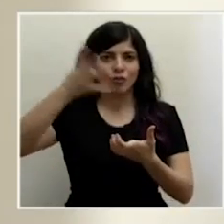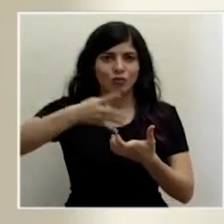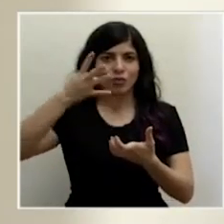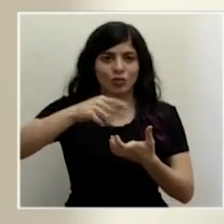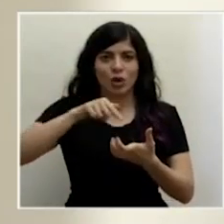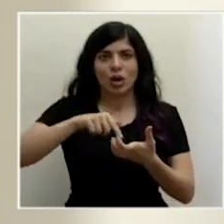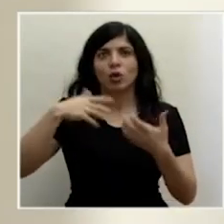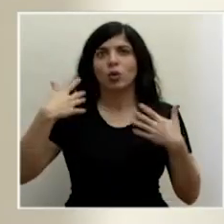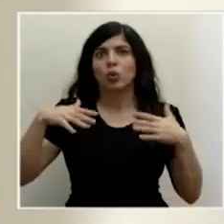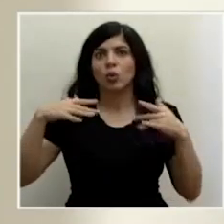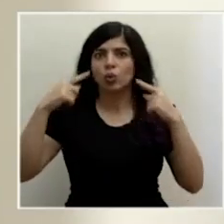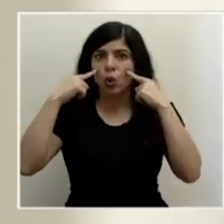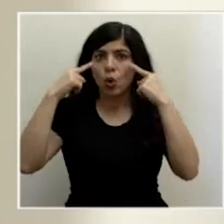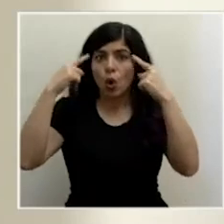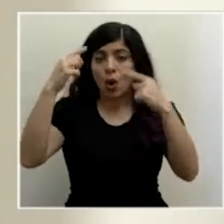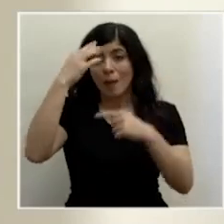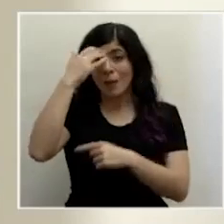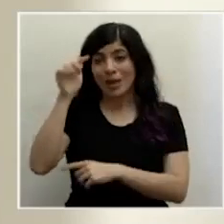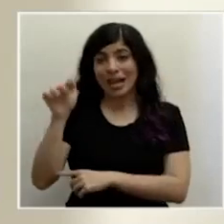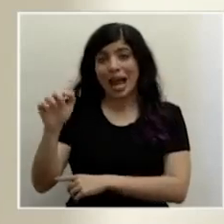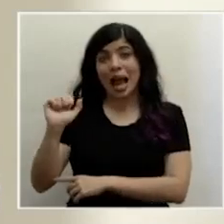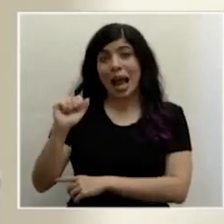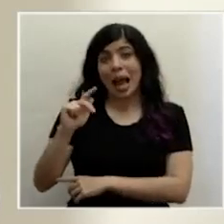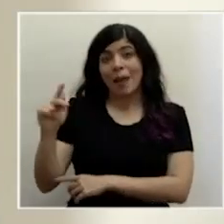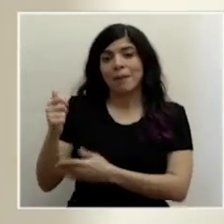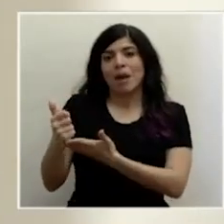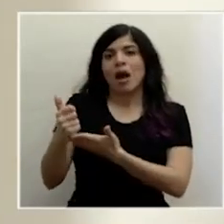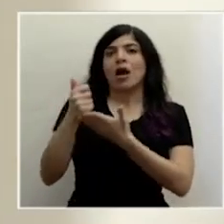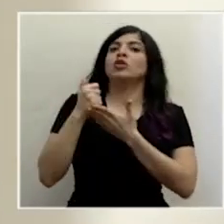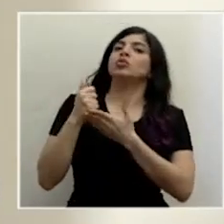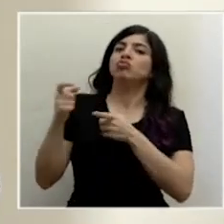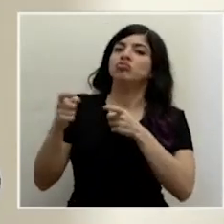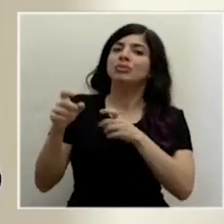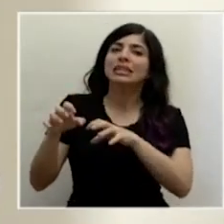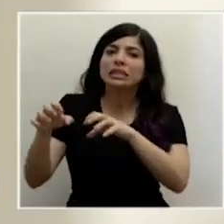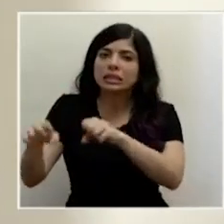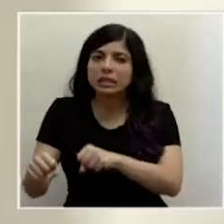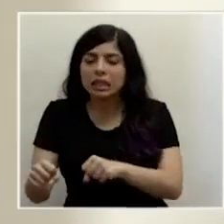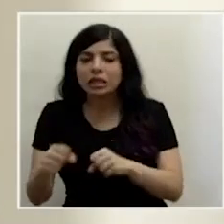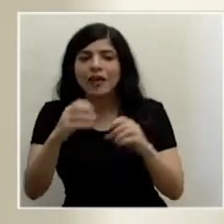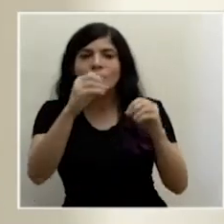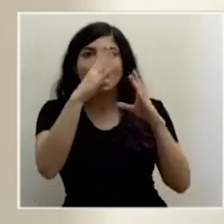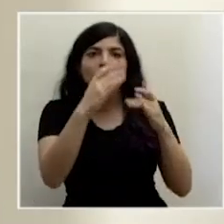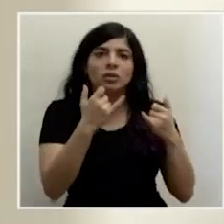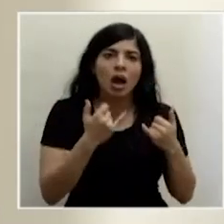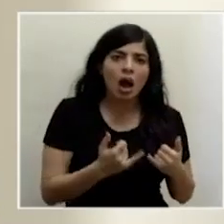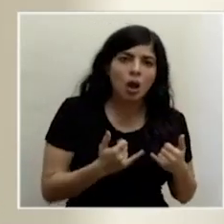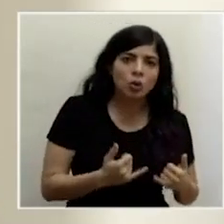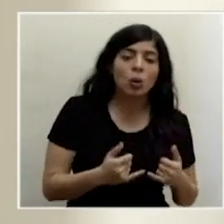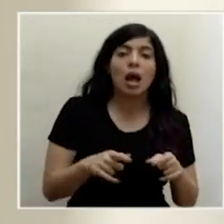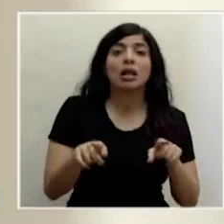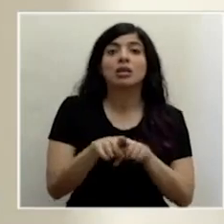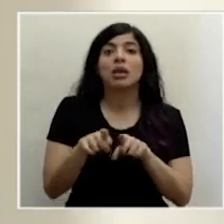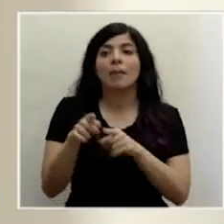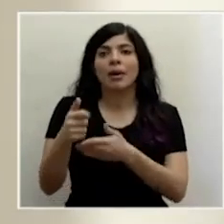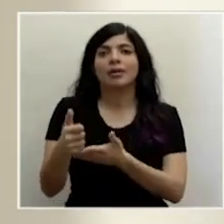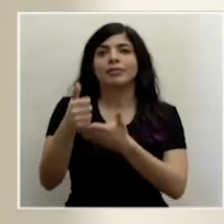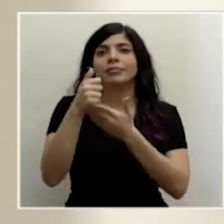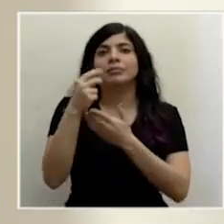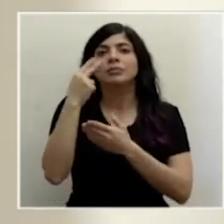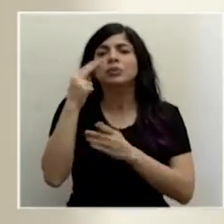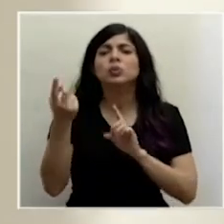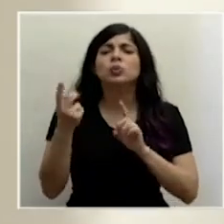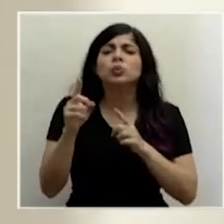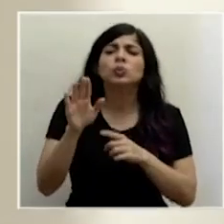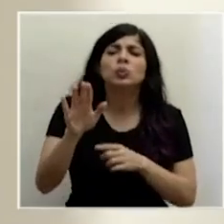un logro porque el app, como ustedes saben, nos permite gestionar citas, actualizar datos, también nos permite ver los